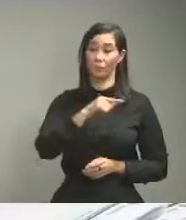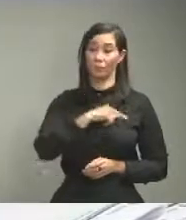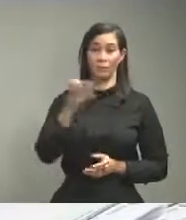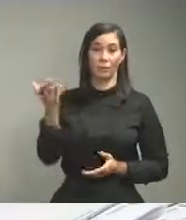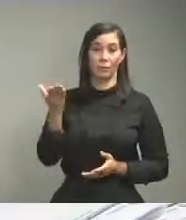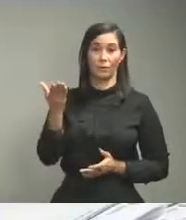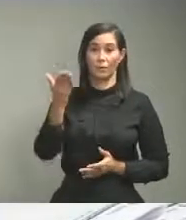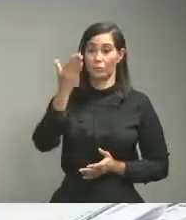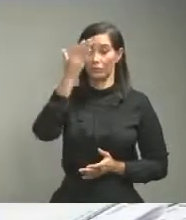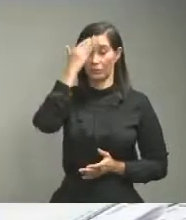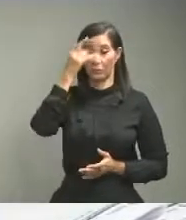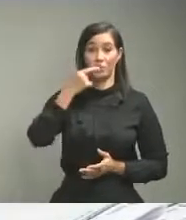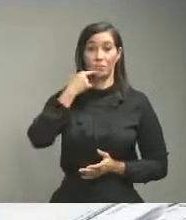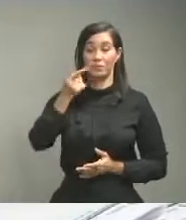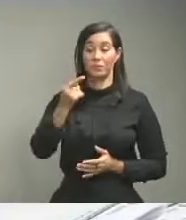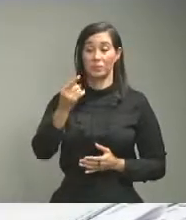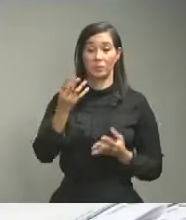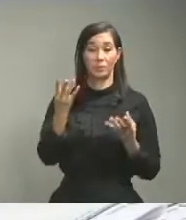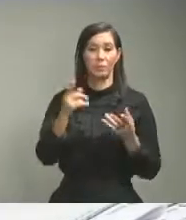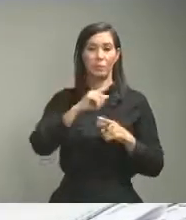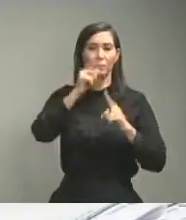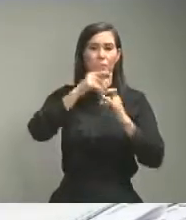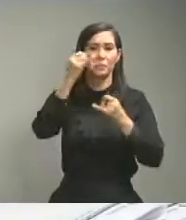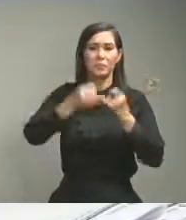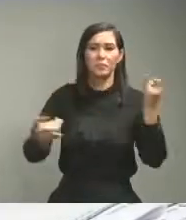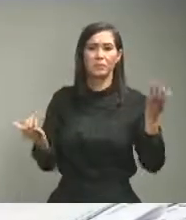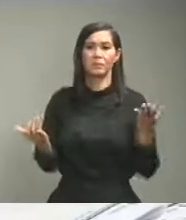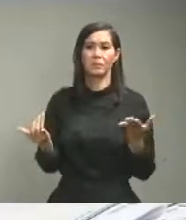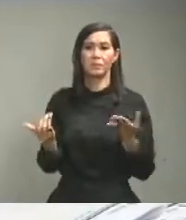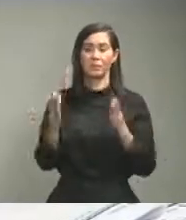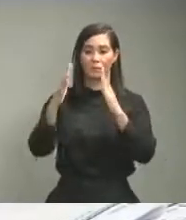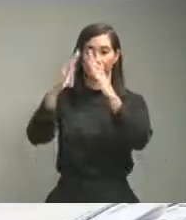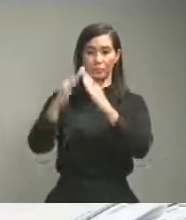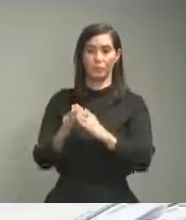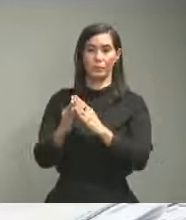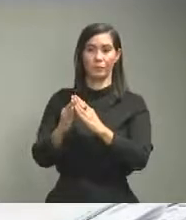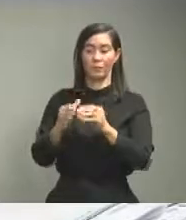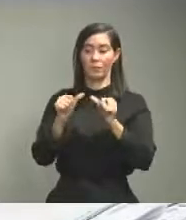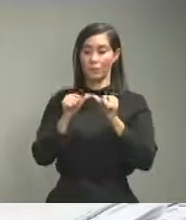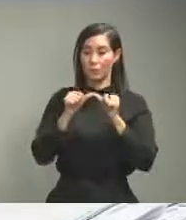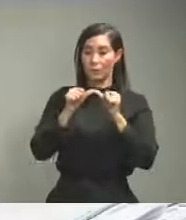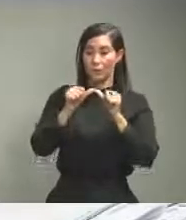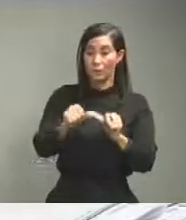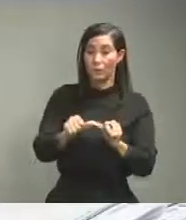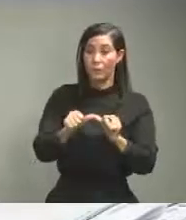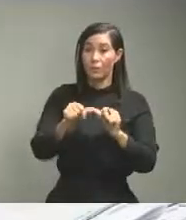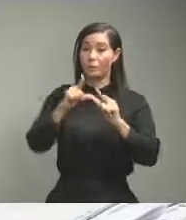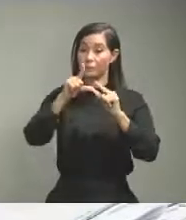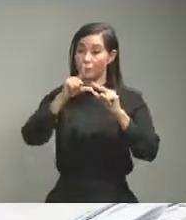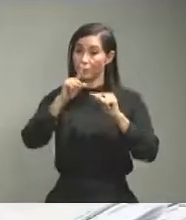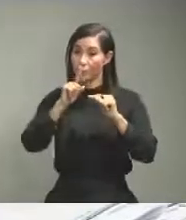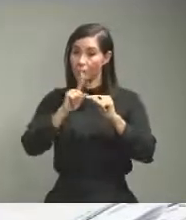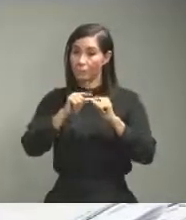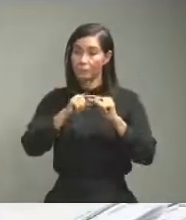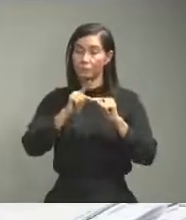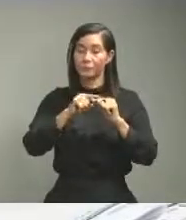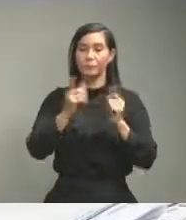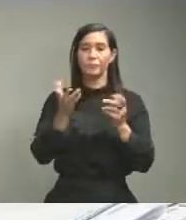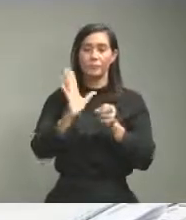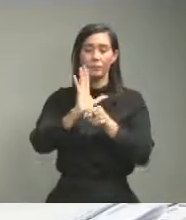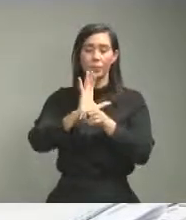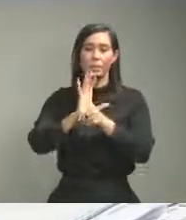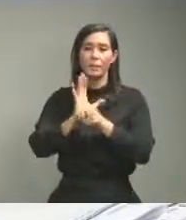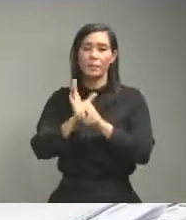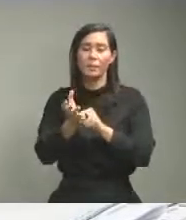precisar el momento nosotros estamos siguiendo el comportamiento estamos dando la data con fines de ver